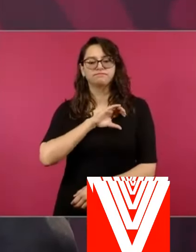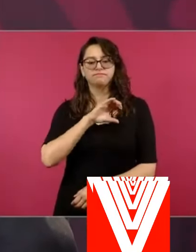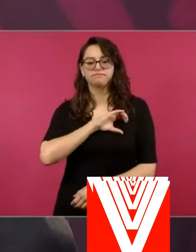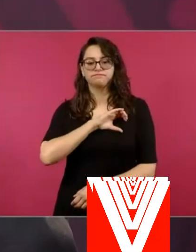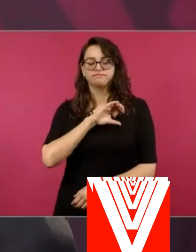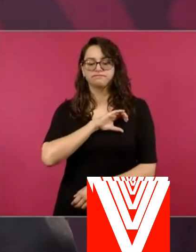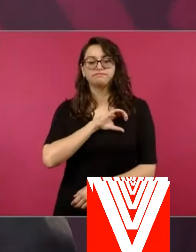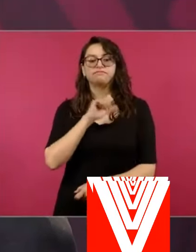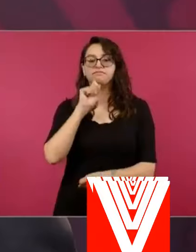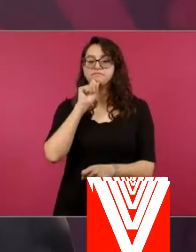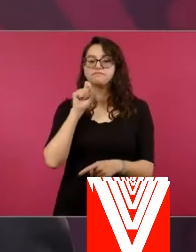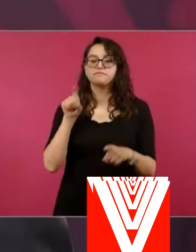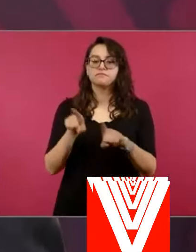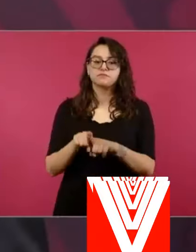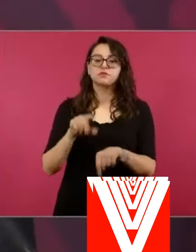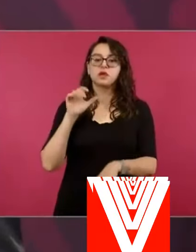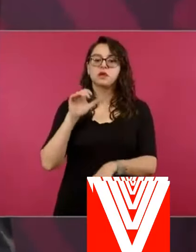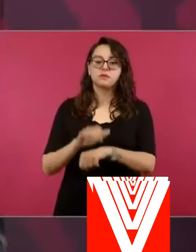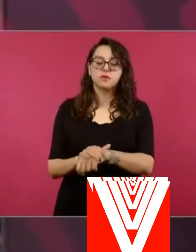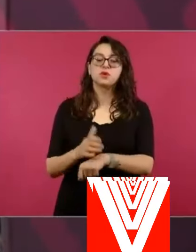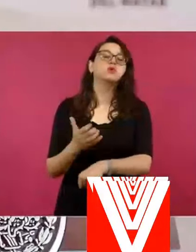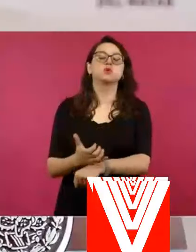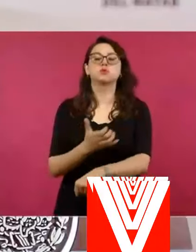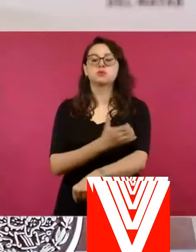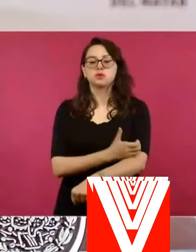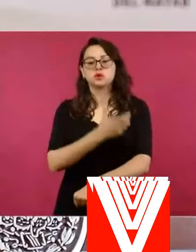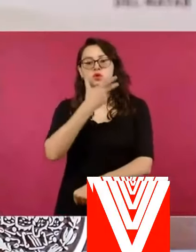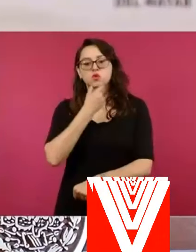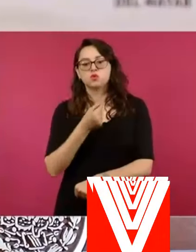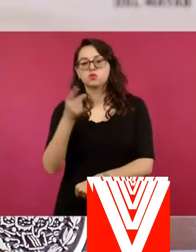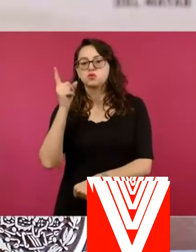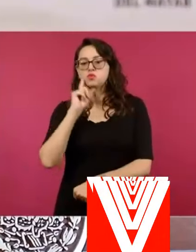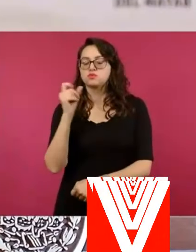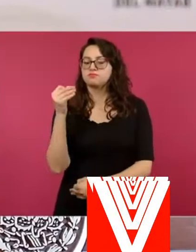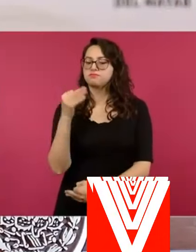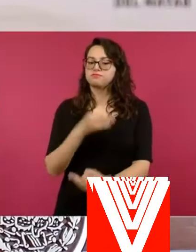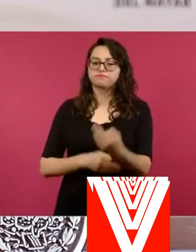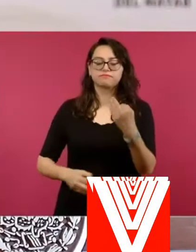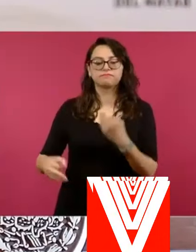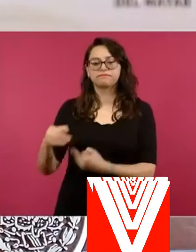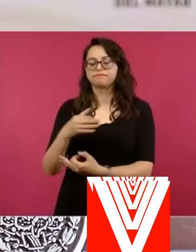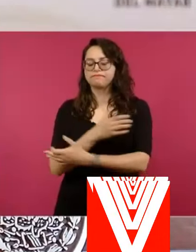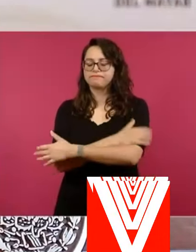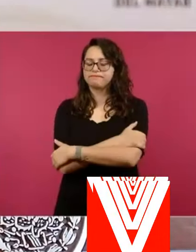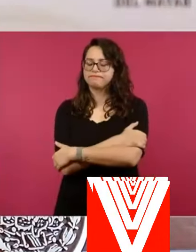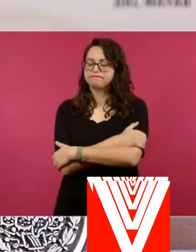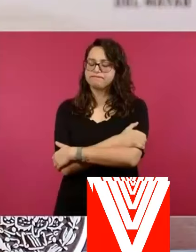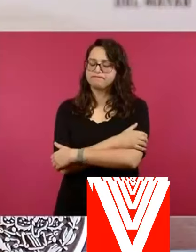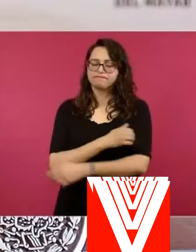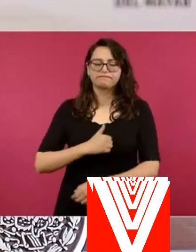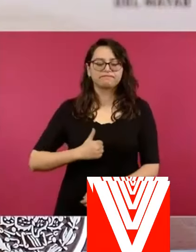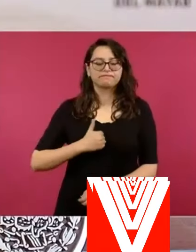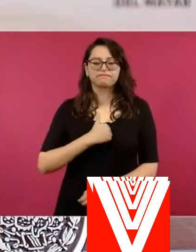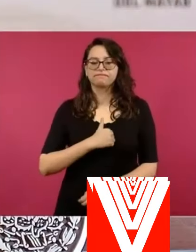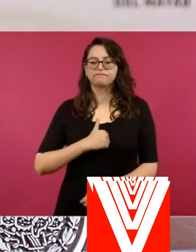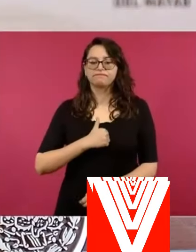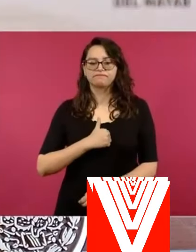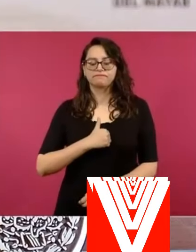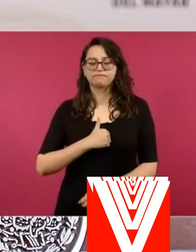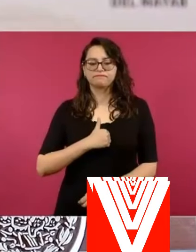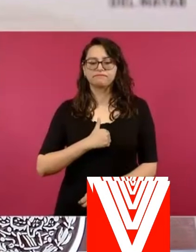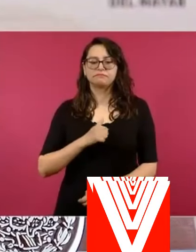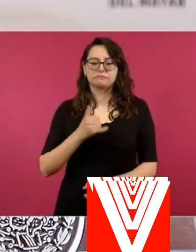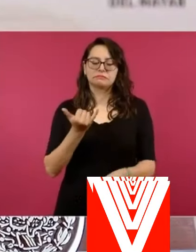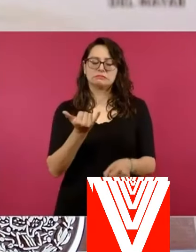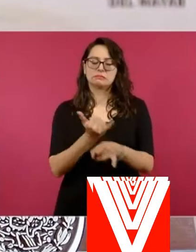amigos, compañeras, compañeros. Y vamos a informar también sobre esto